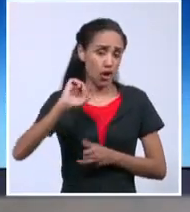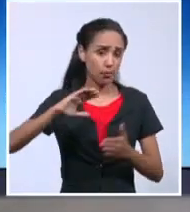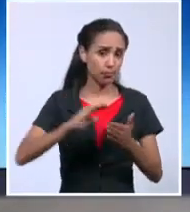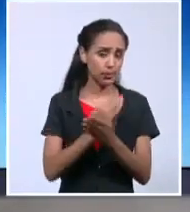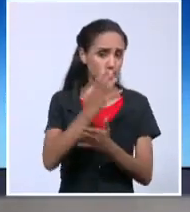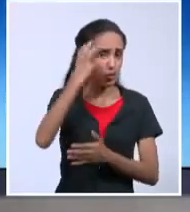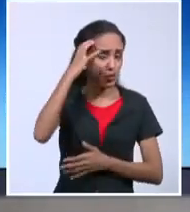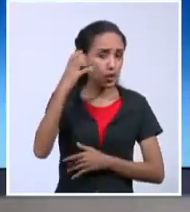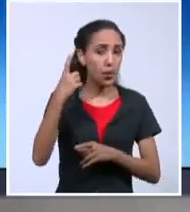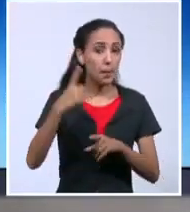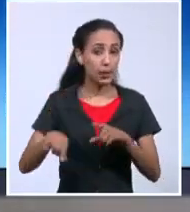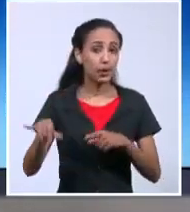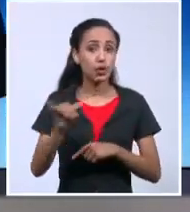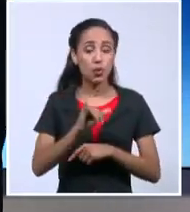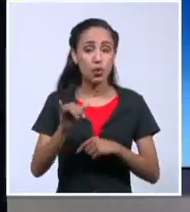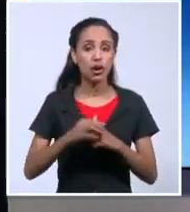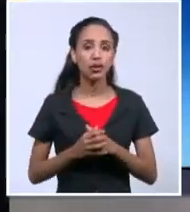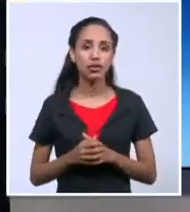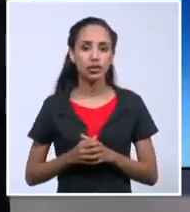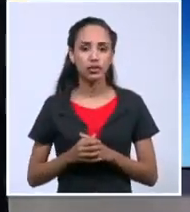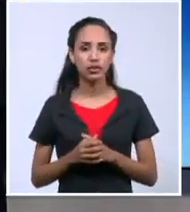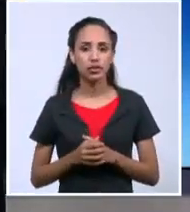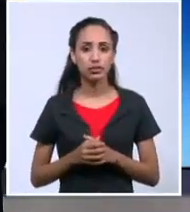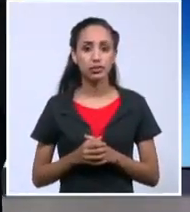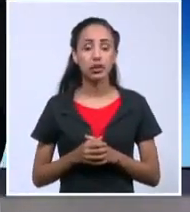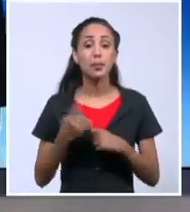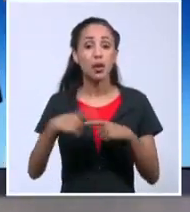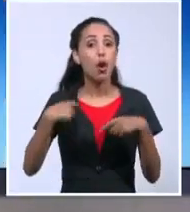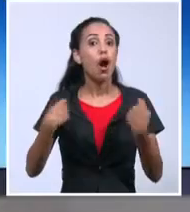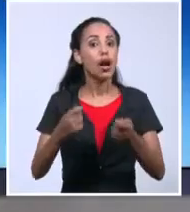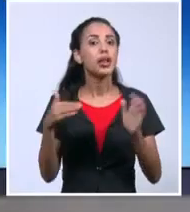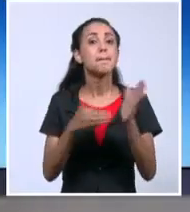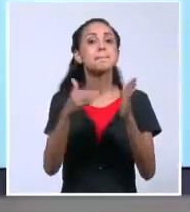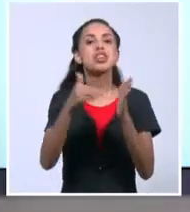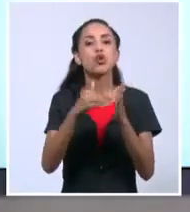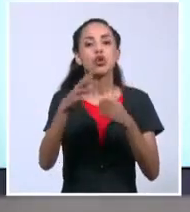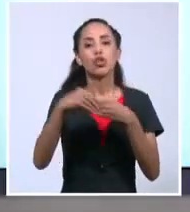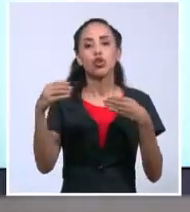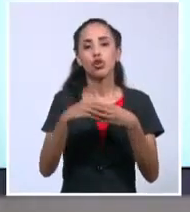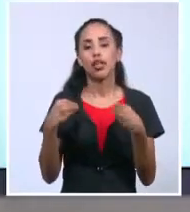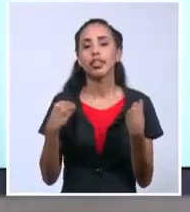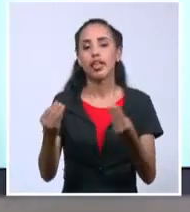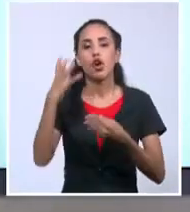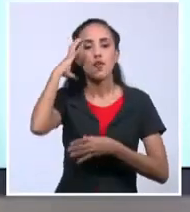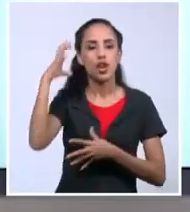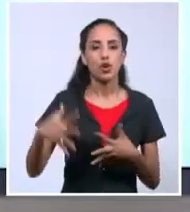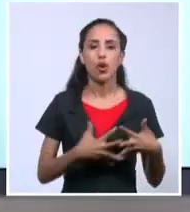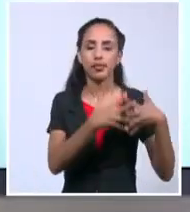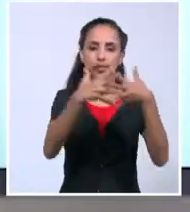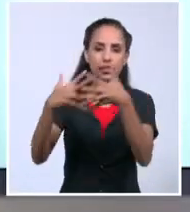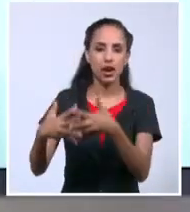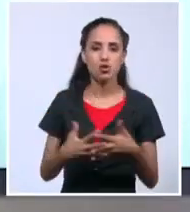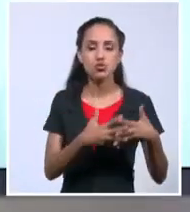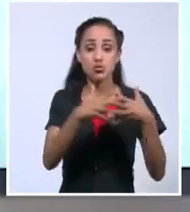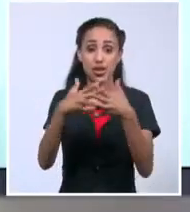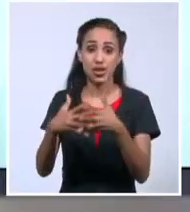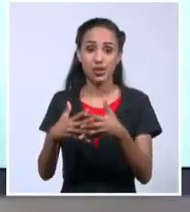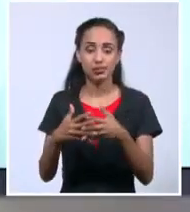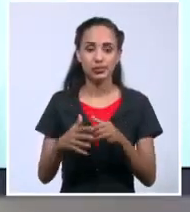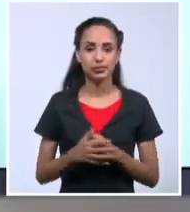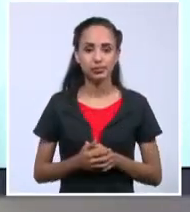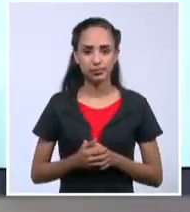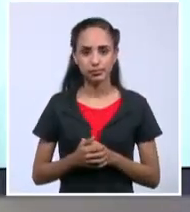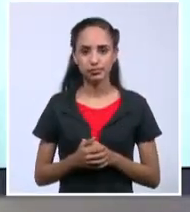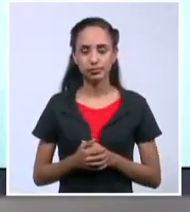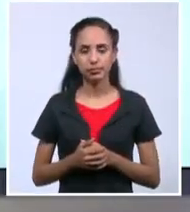consume de alguna manera, recuerden, los millones de dólares que le entrega el gobierno de Estados Unidos para lograrlo. Alguna